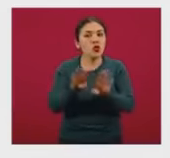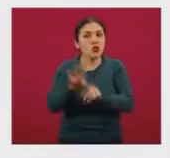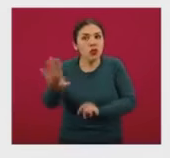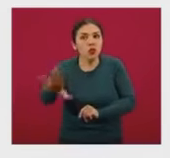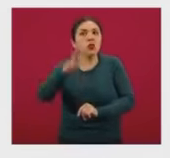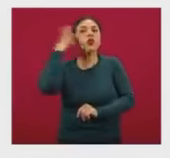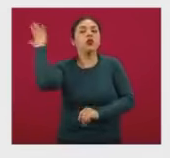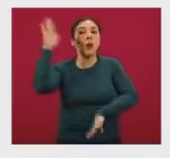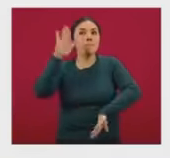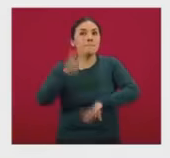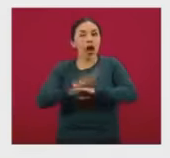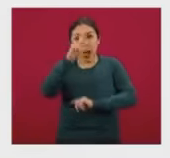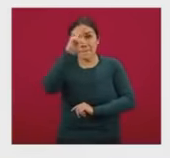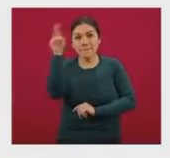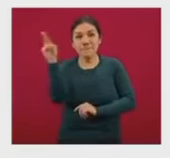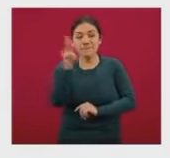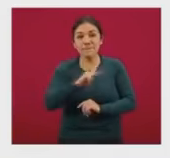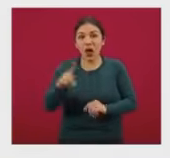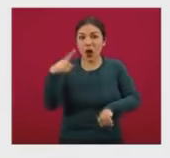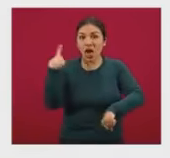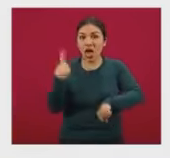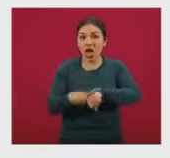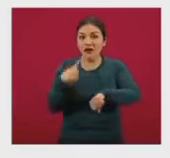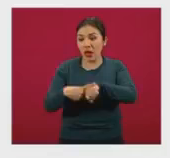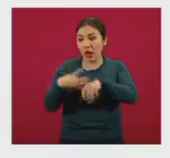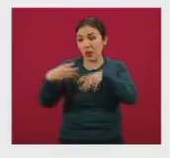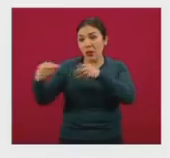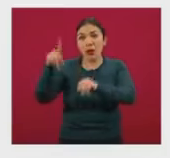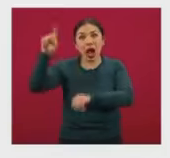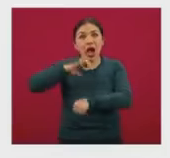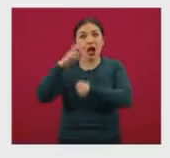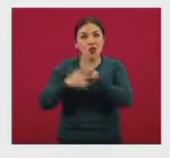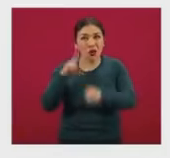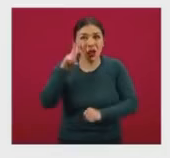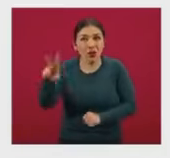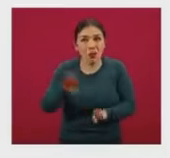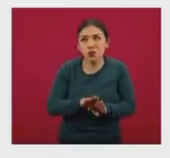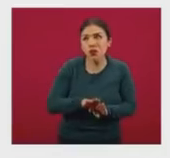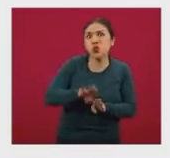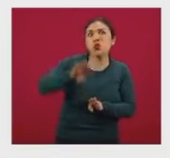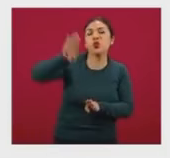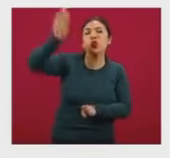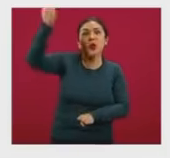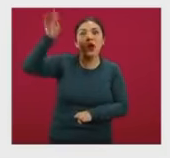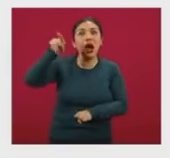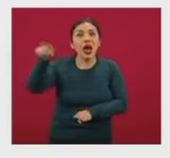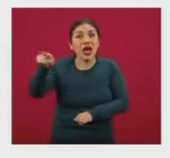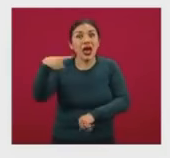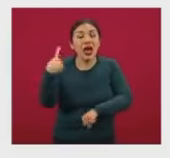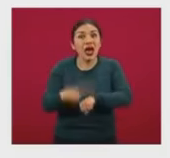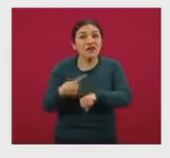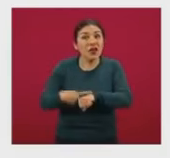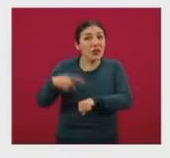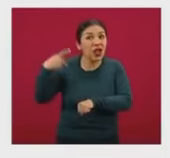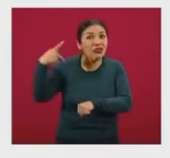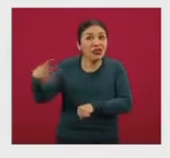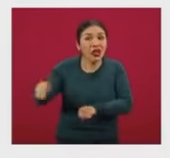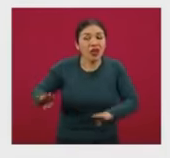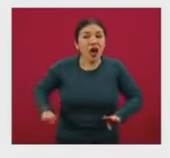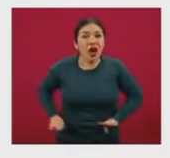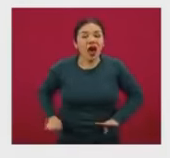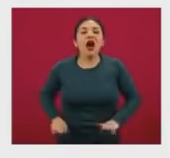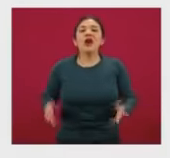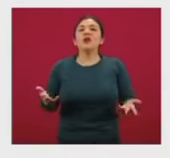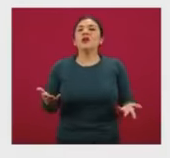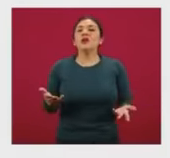de cómo ha crecido la epidemia en Europa, sus epidemias para los países, su pandemia para todos ellos, es